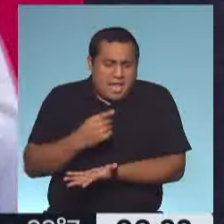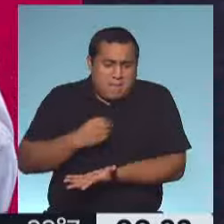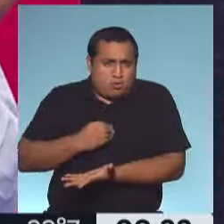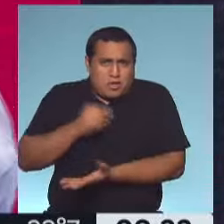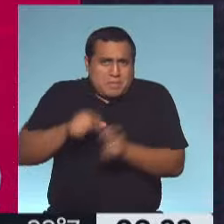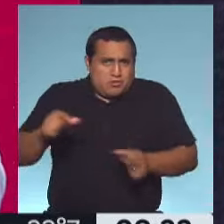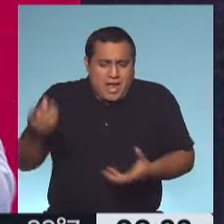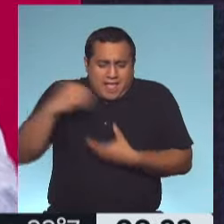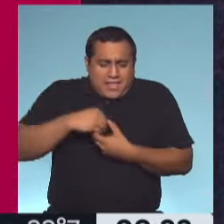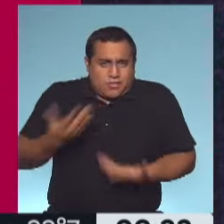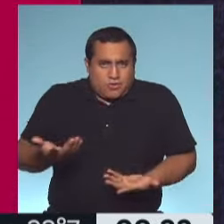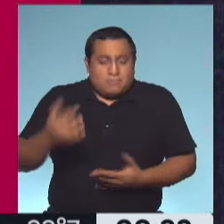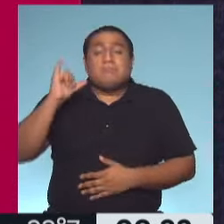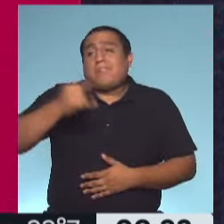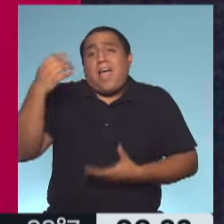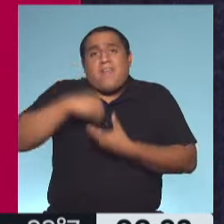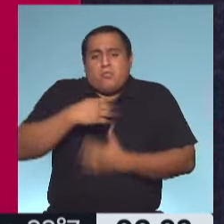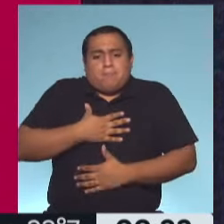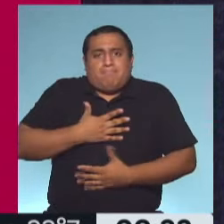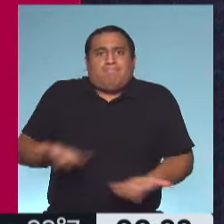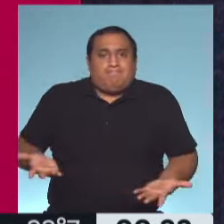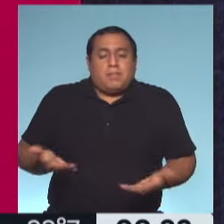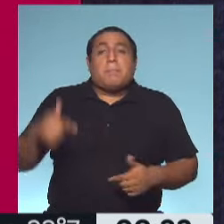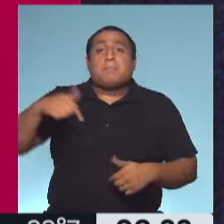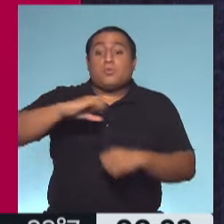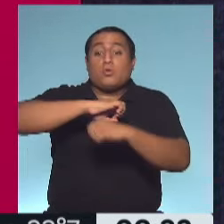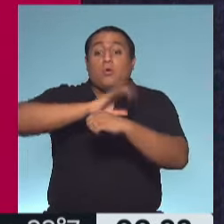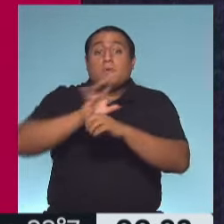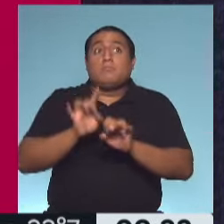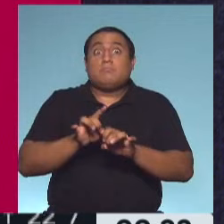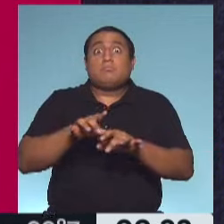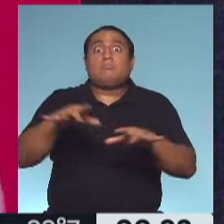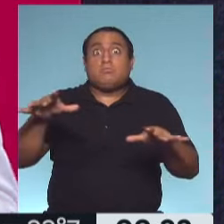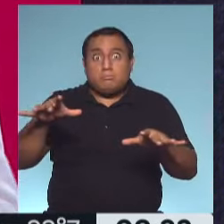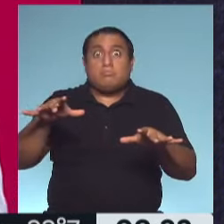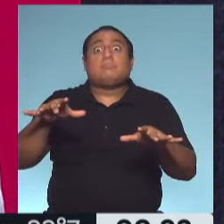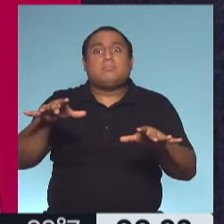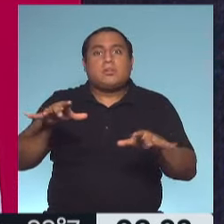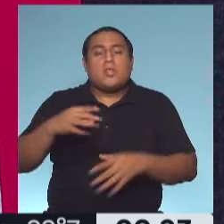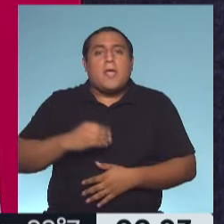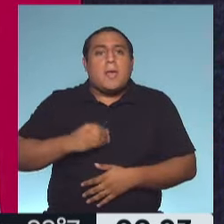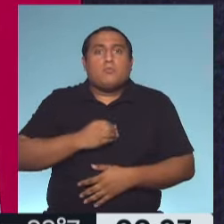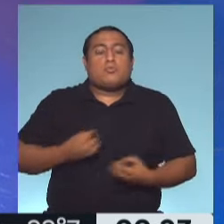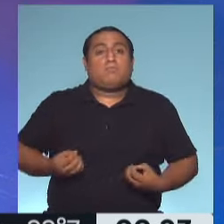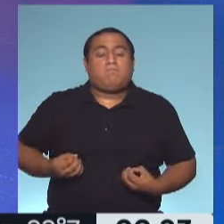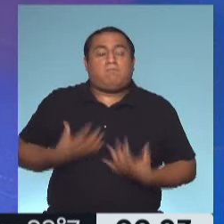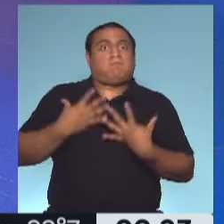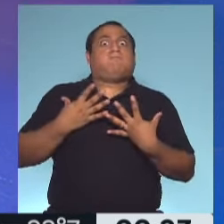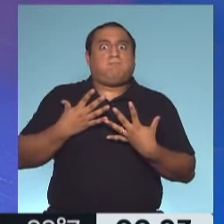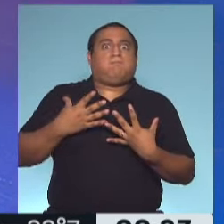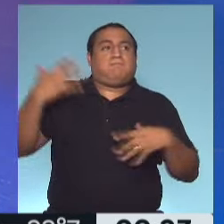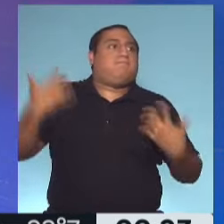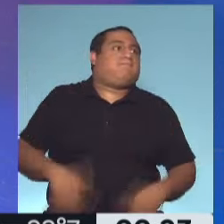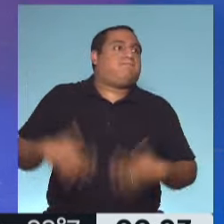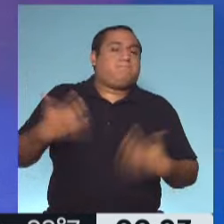individuo. Habita dentro nuestro. Sí. Está con nosotros. Y la pandemia, en ese aspecto, nos puso las emociones a flor de piel. Total. Nos